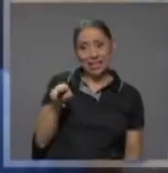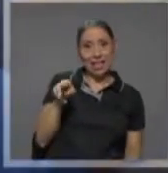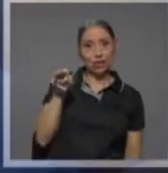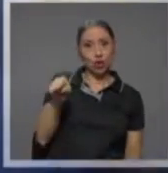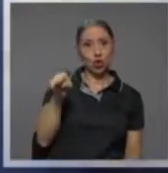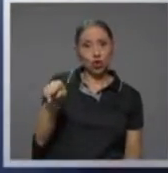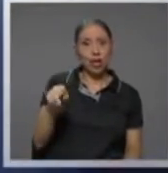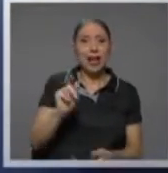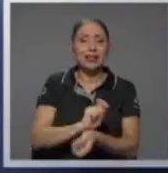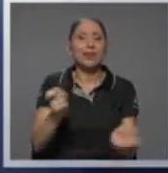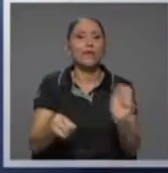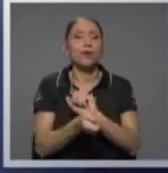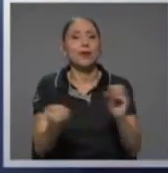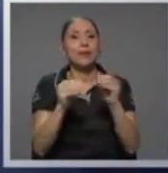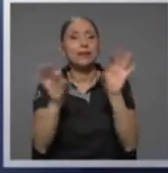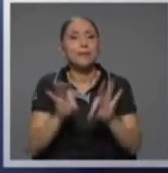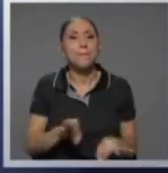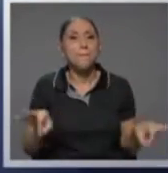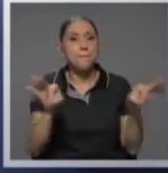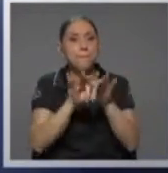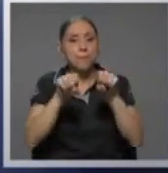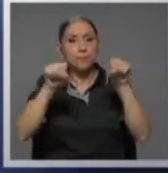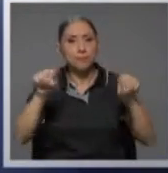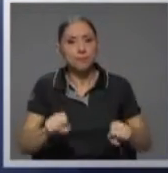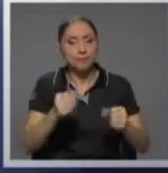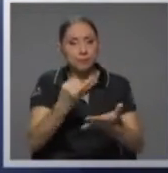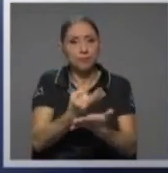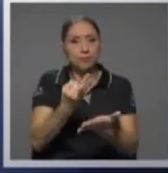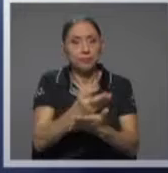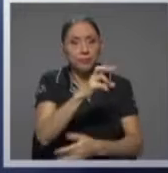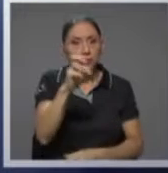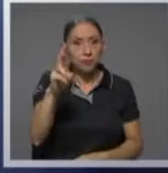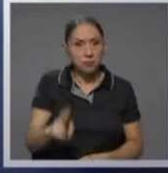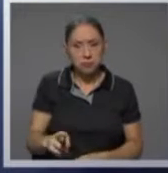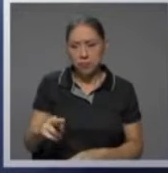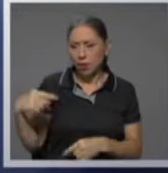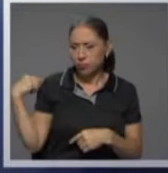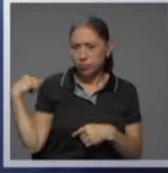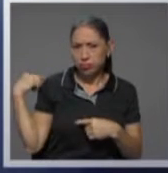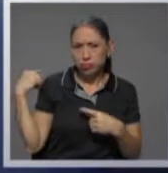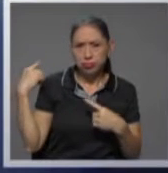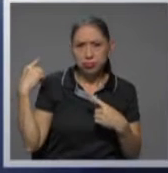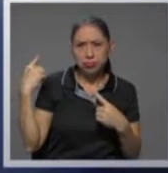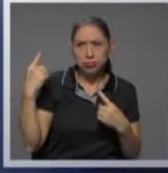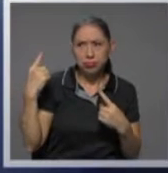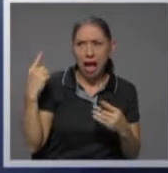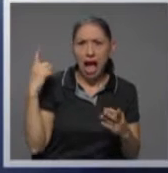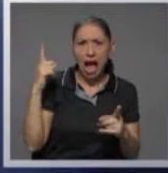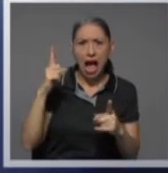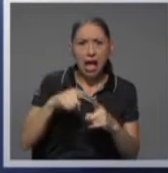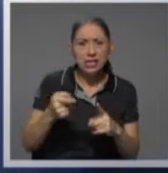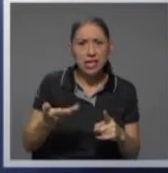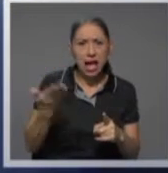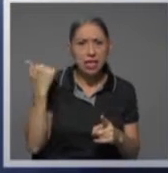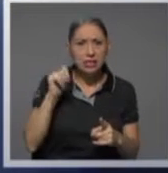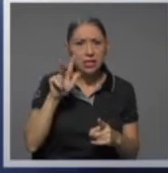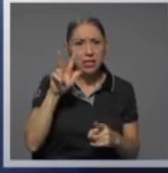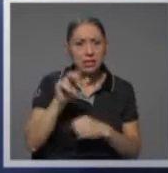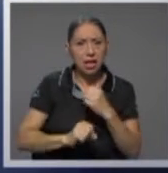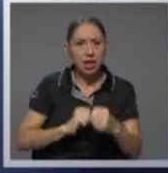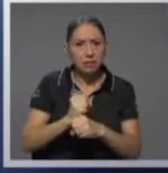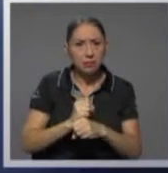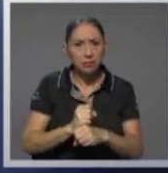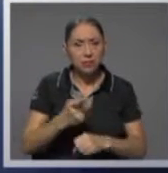en el sistema financiero que tuvo Costa Rica desde entonces y hasta hace tres años. Cuando nos